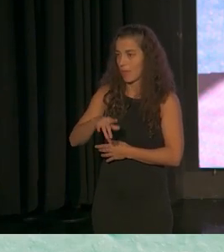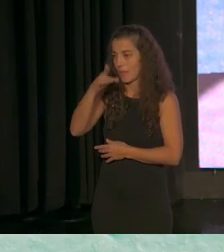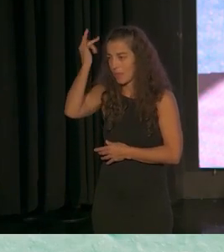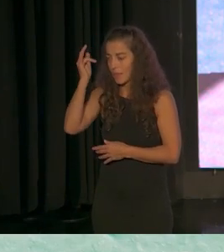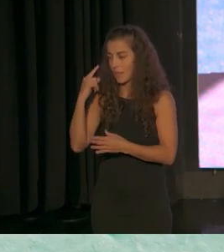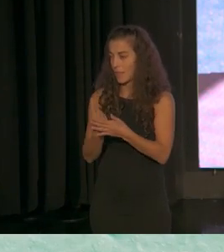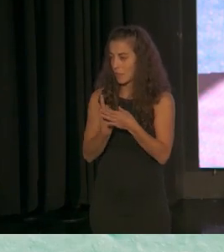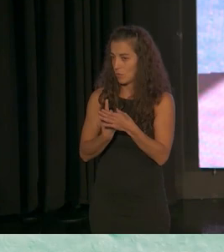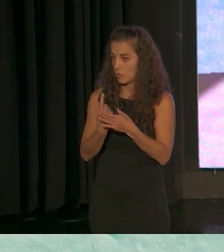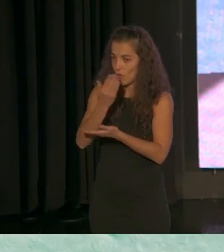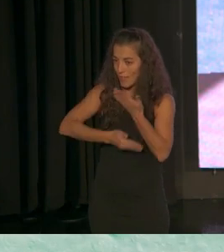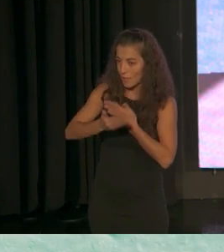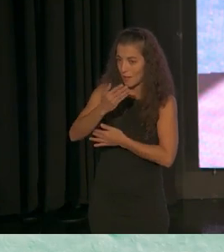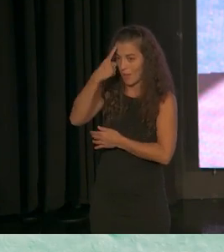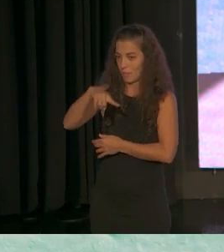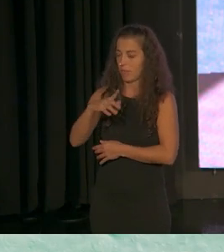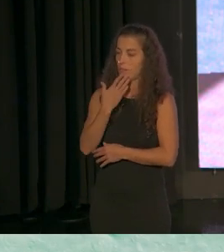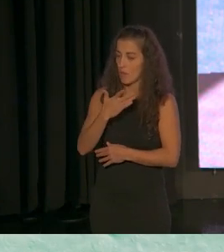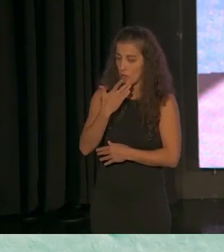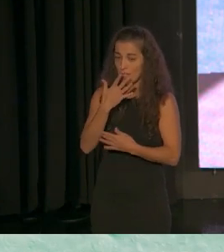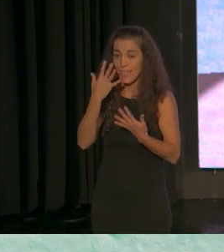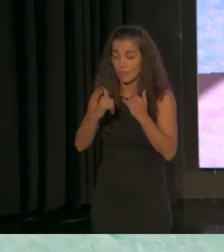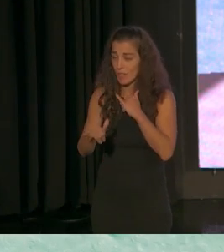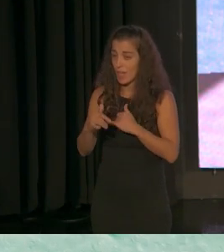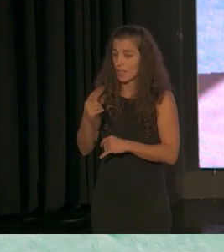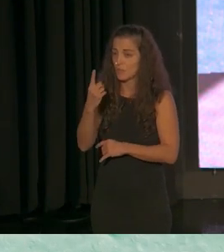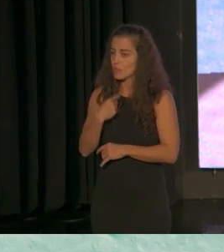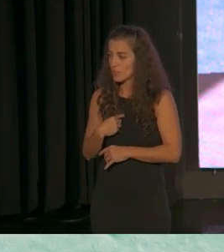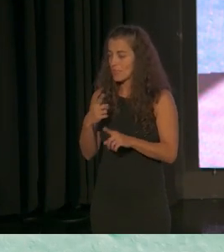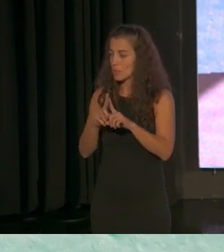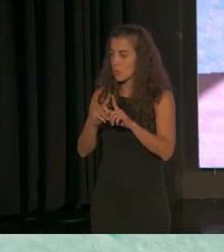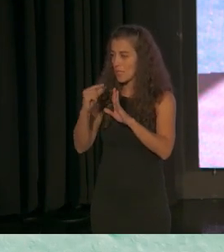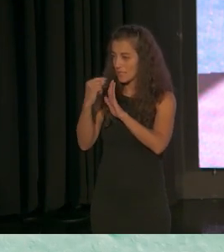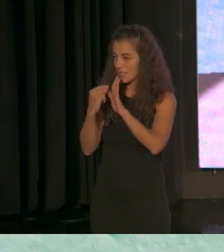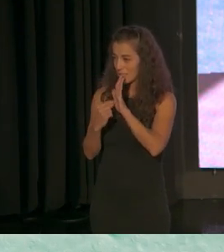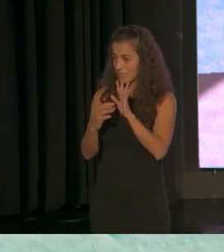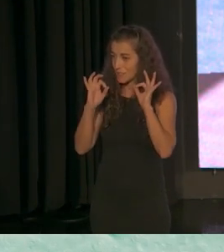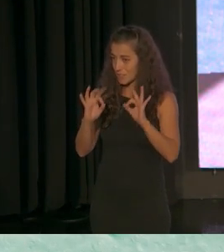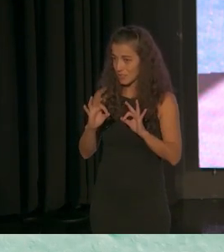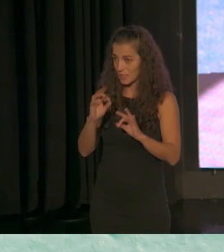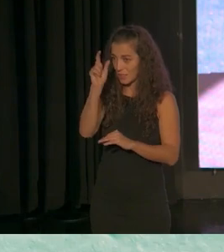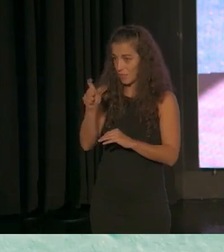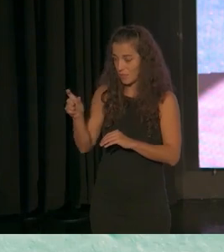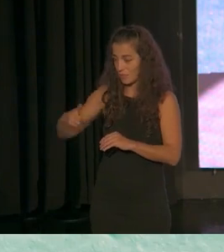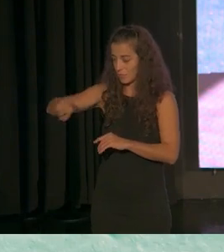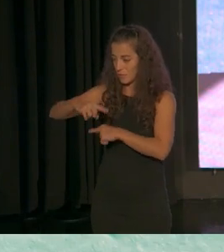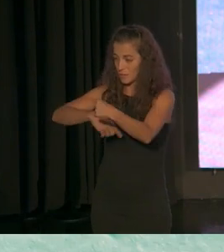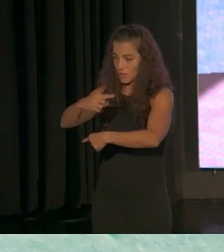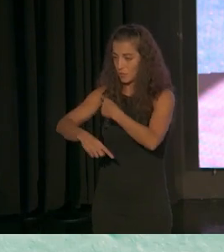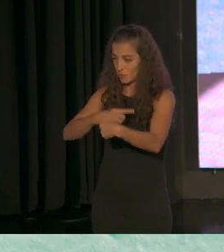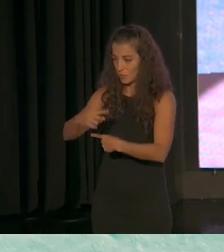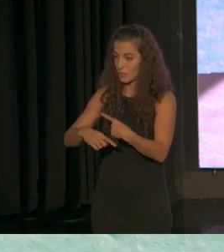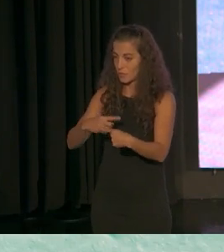al final lo que nos dice que no es un requisito para que las familias tengan en cuenta es decir lo más